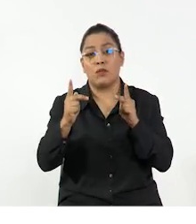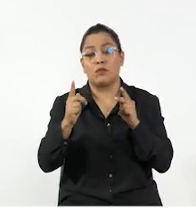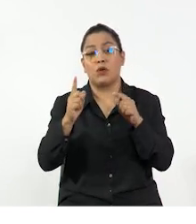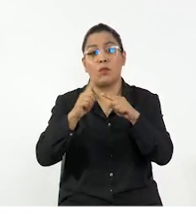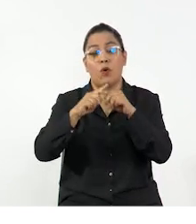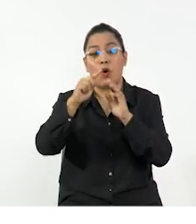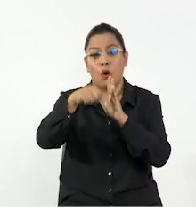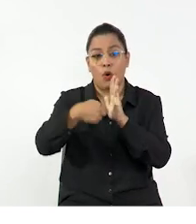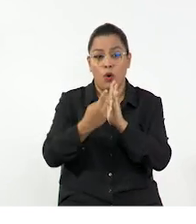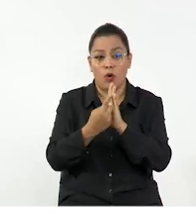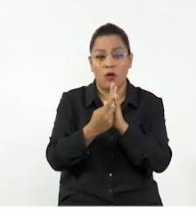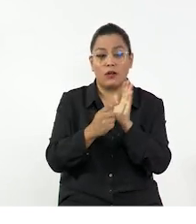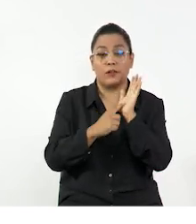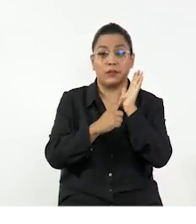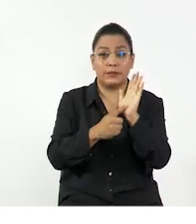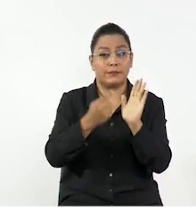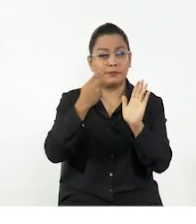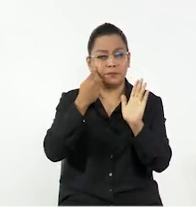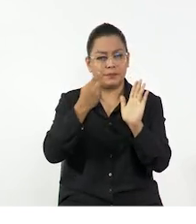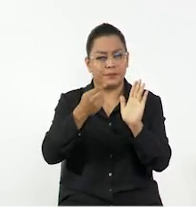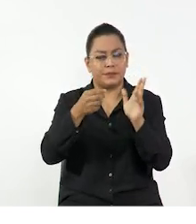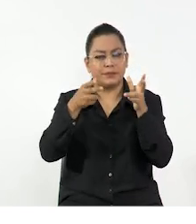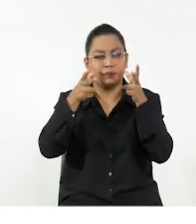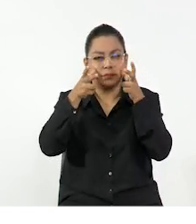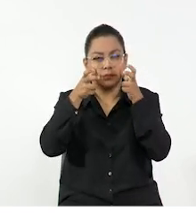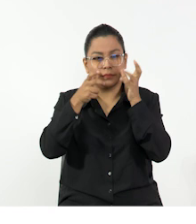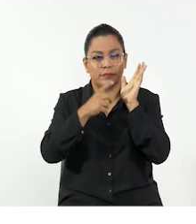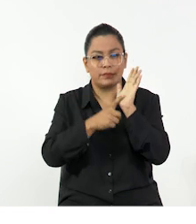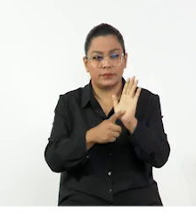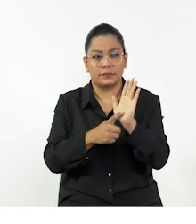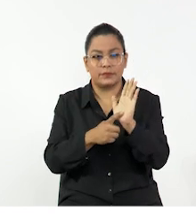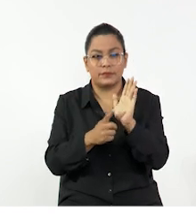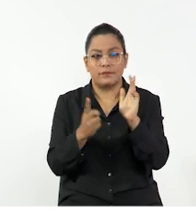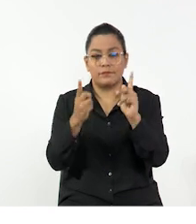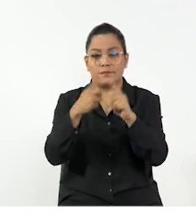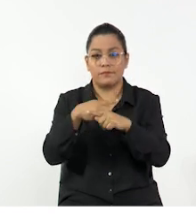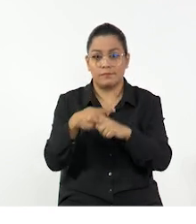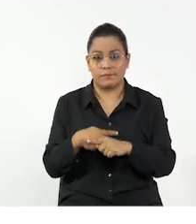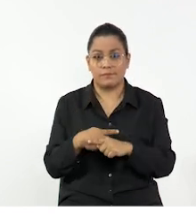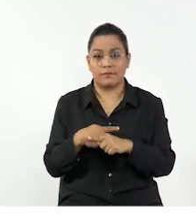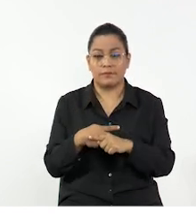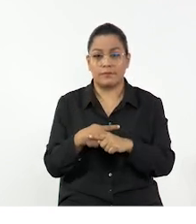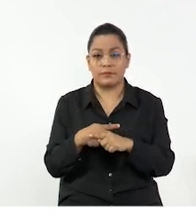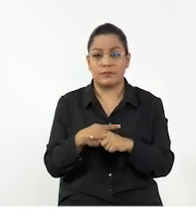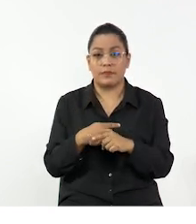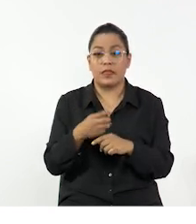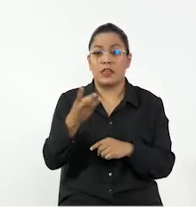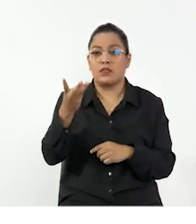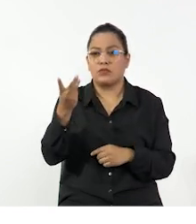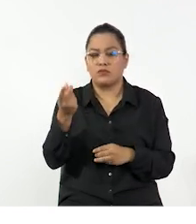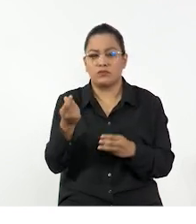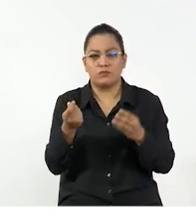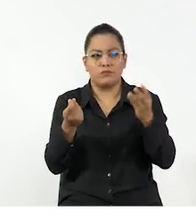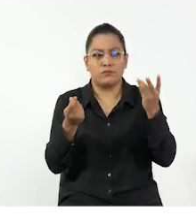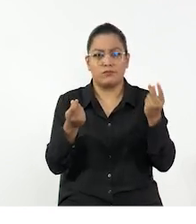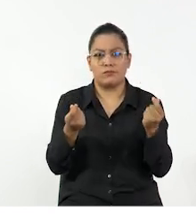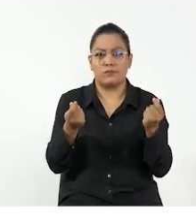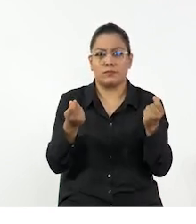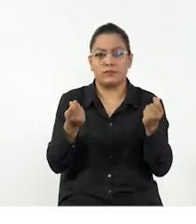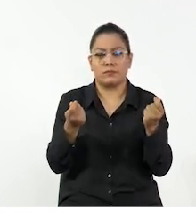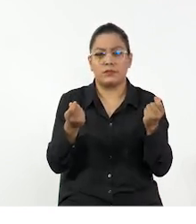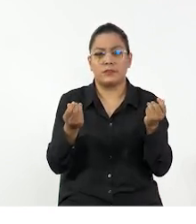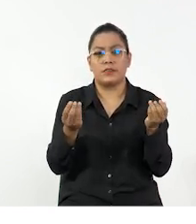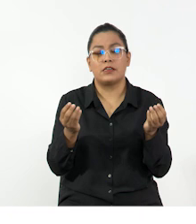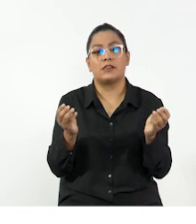existen métodos de conversión como el que tenemos en el centro de la pantalla, en donde hacemos conversiones unidades basados en las relaciones